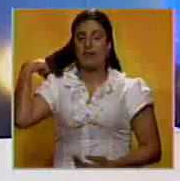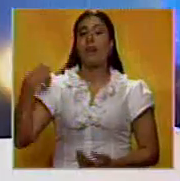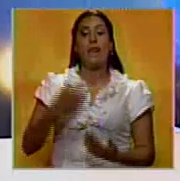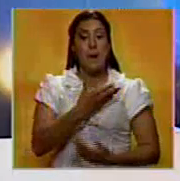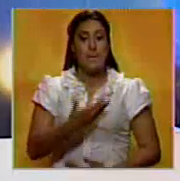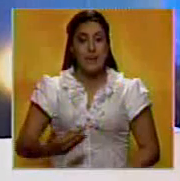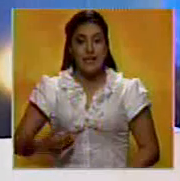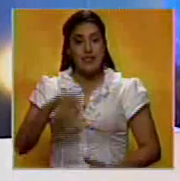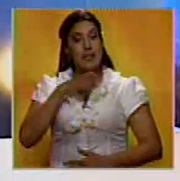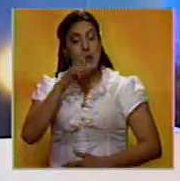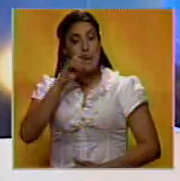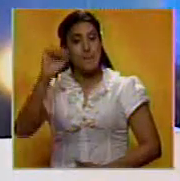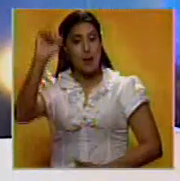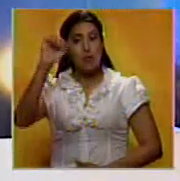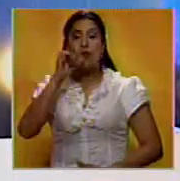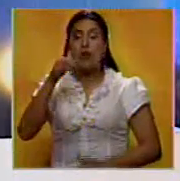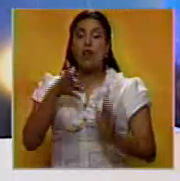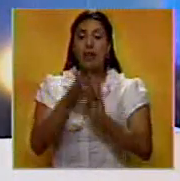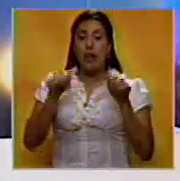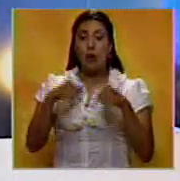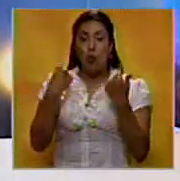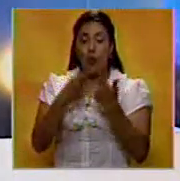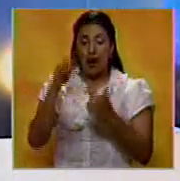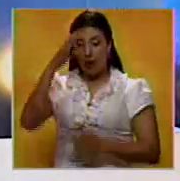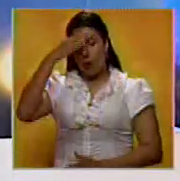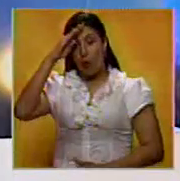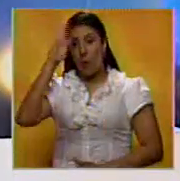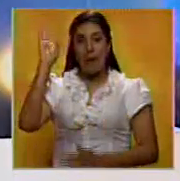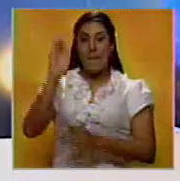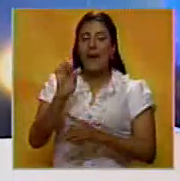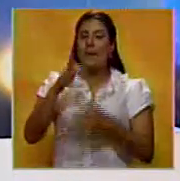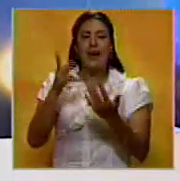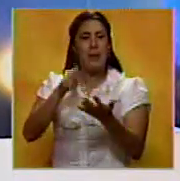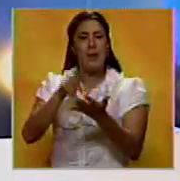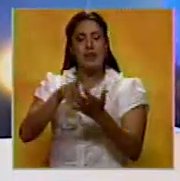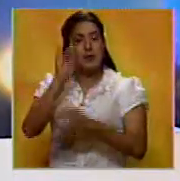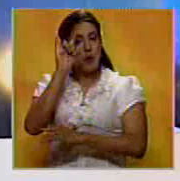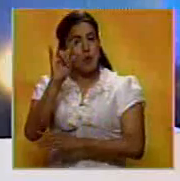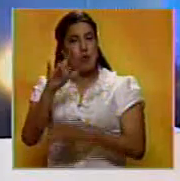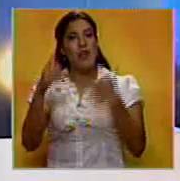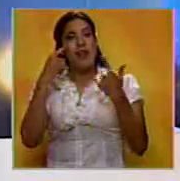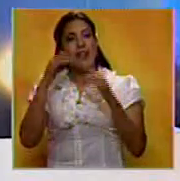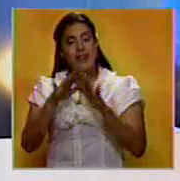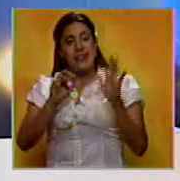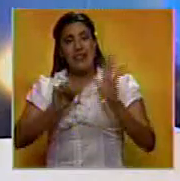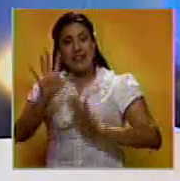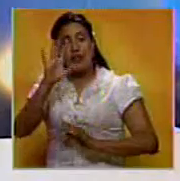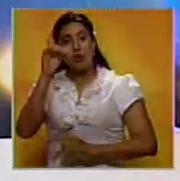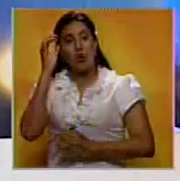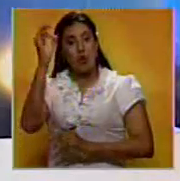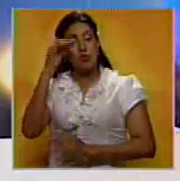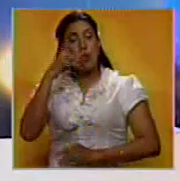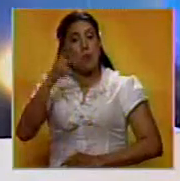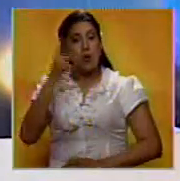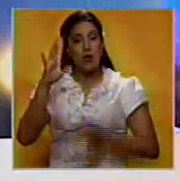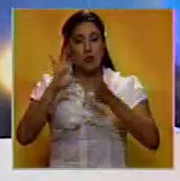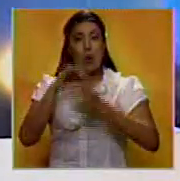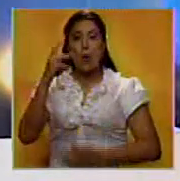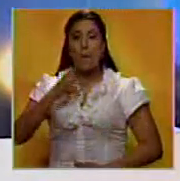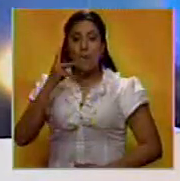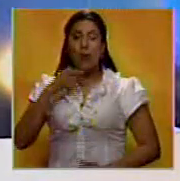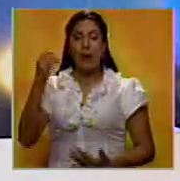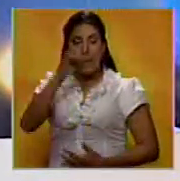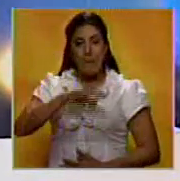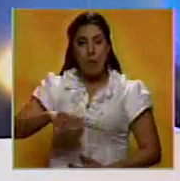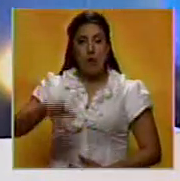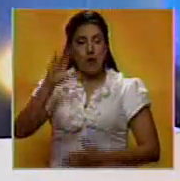El presidente de la República, Nicolás Maduro, llegó a La Habana, Cuba, para participar este lunes en el 15º Consejo Político de la Alianza Bolivariana